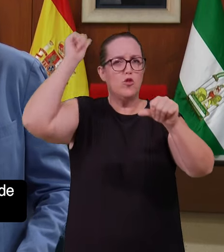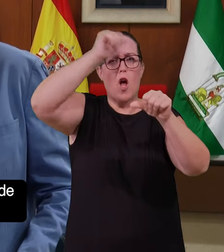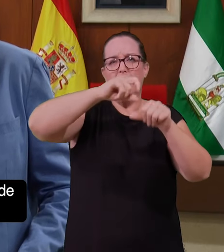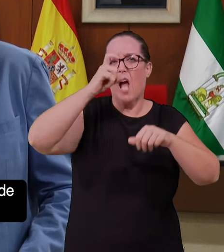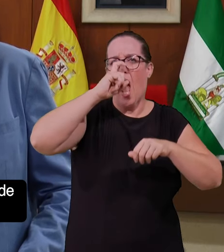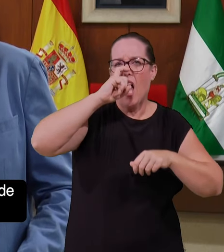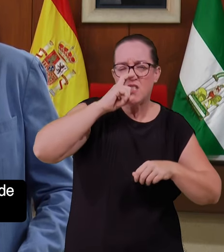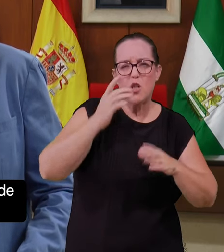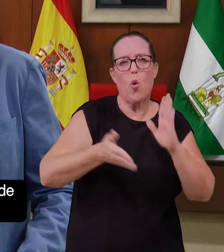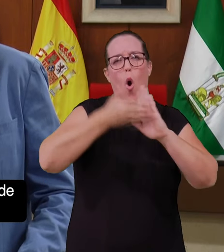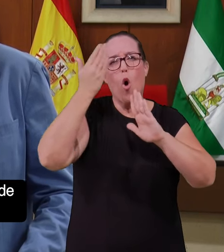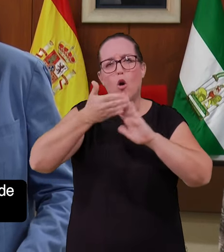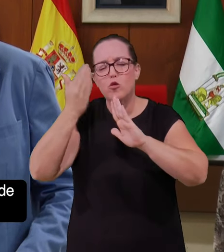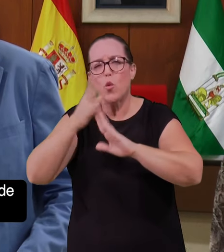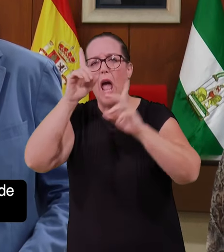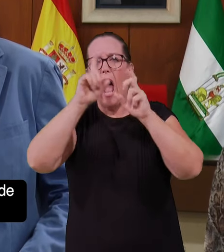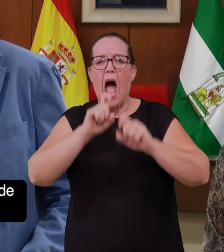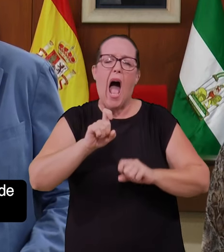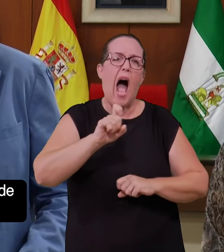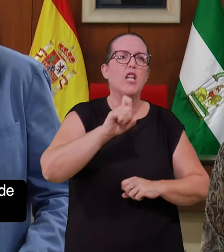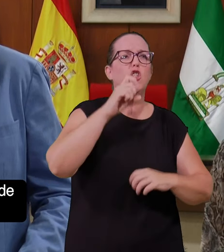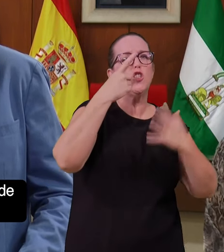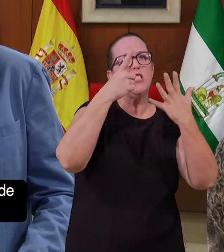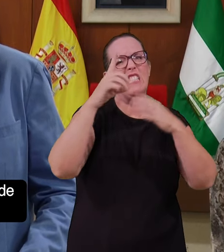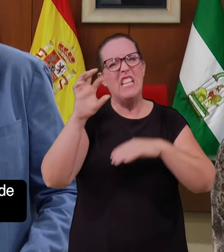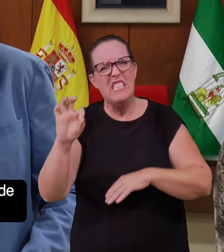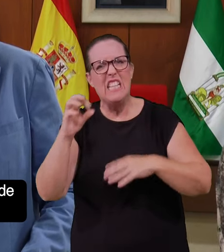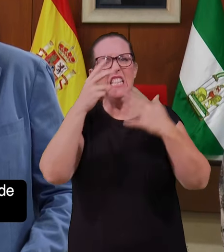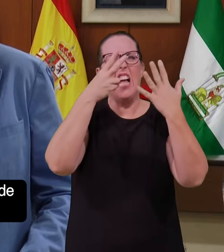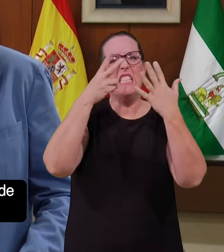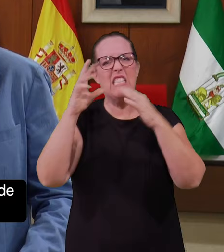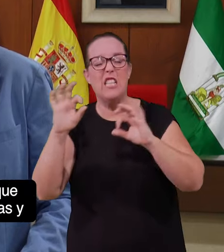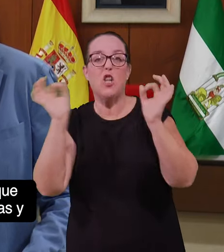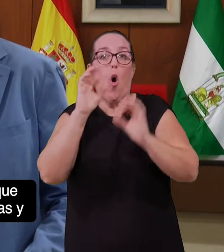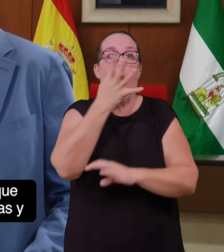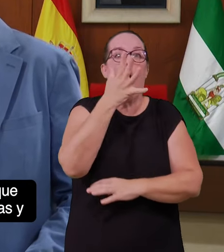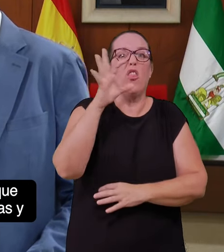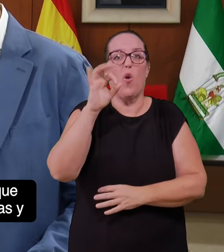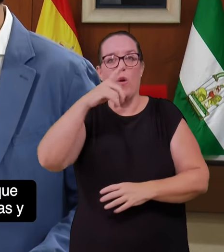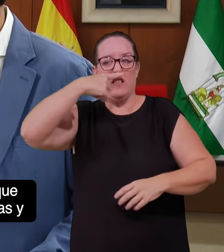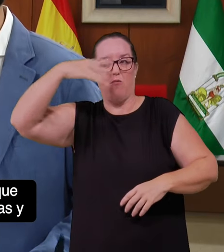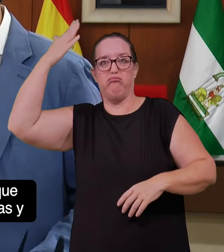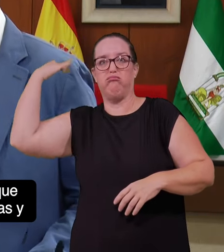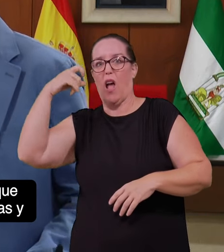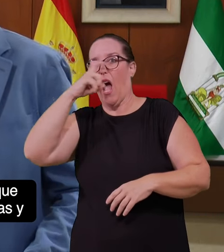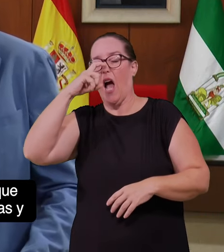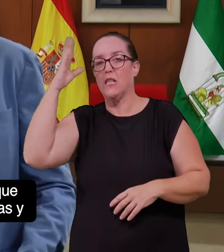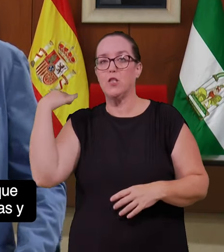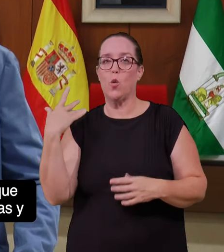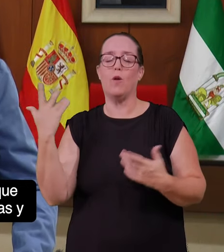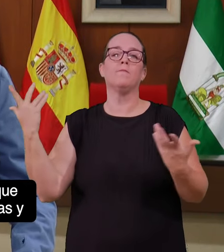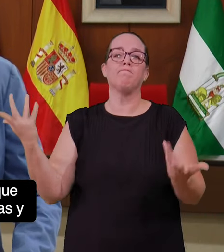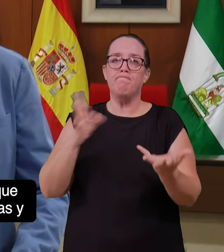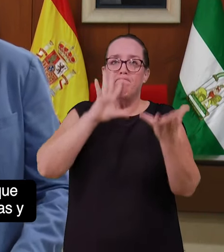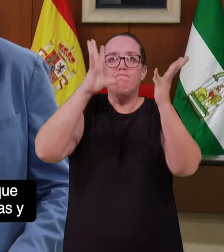es un parque de colegios que tienen décadas de antigüedad. Son de los años 70, 60 e incluso de los 50. Eso